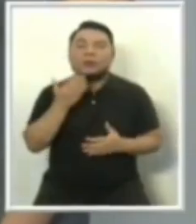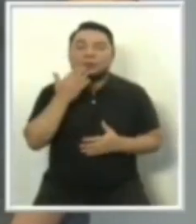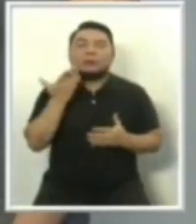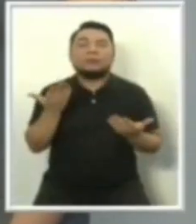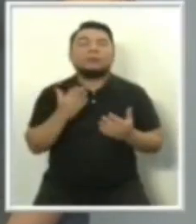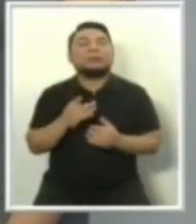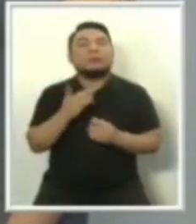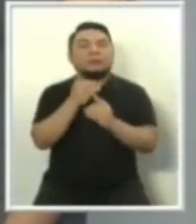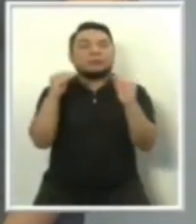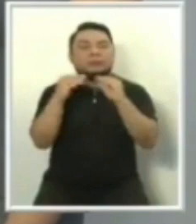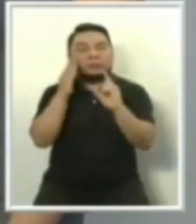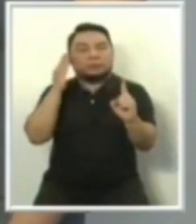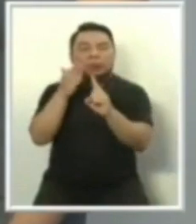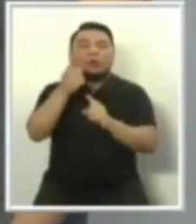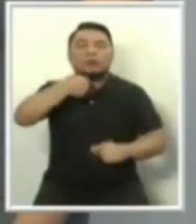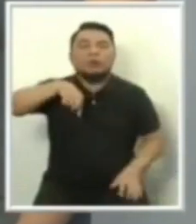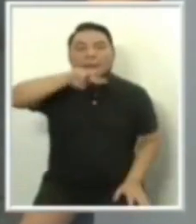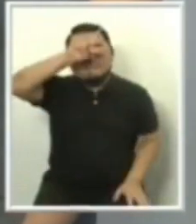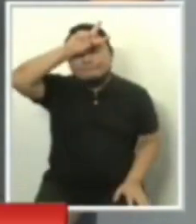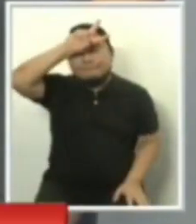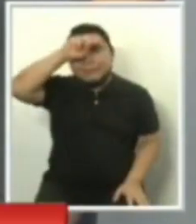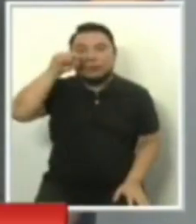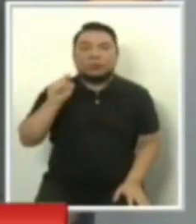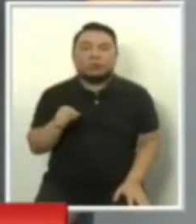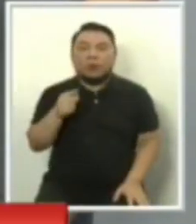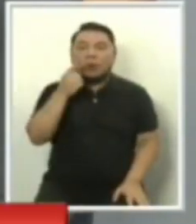Democrático, Somos Perú, Daniel Salaberry.